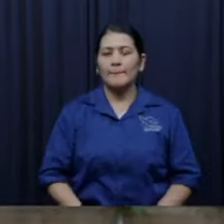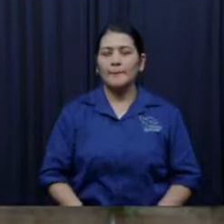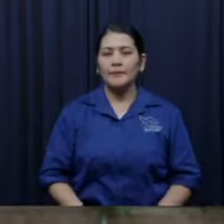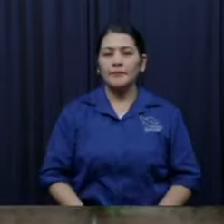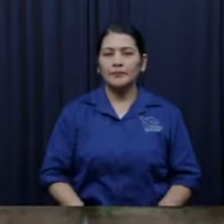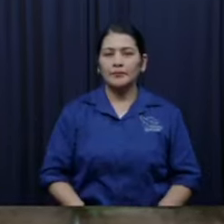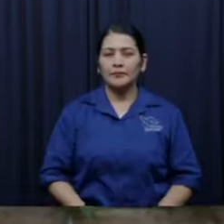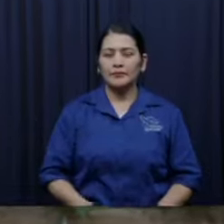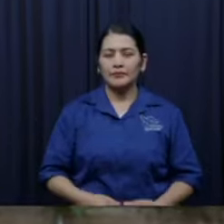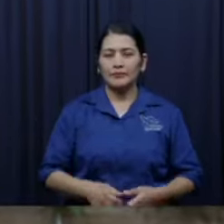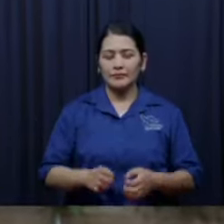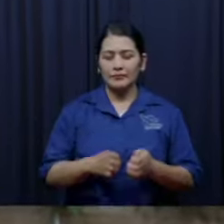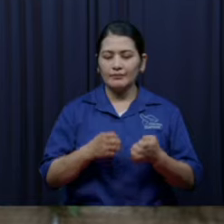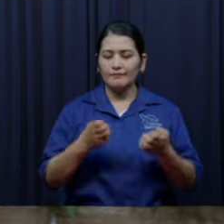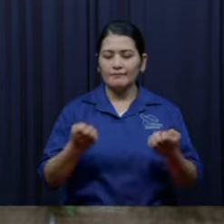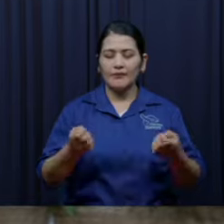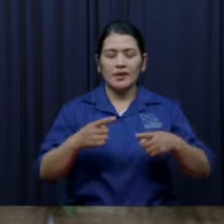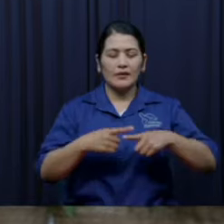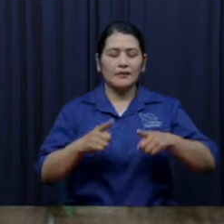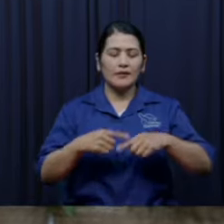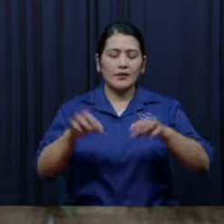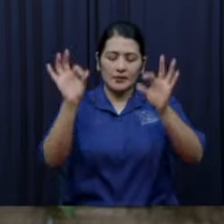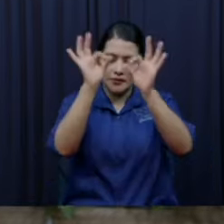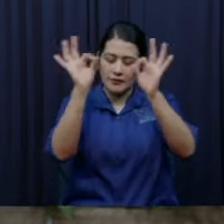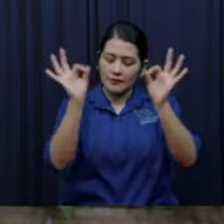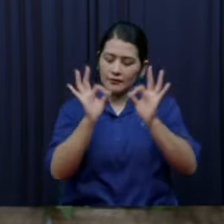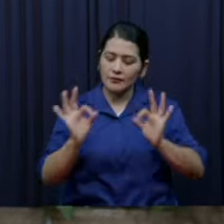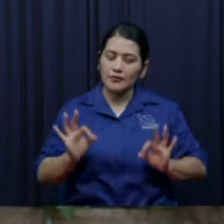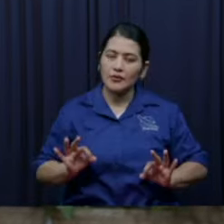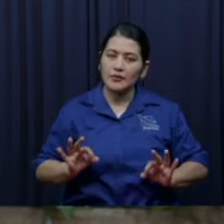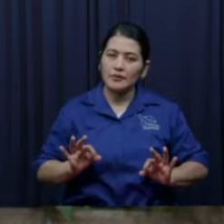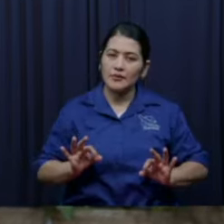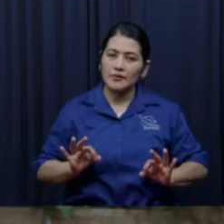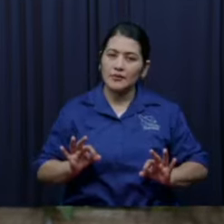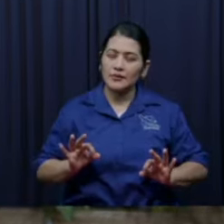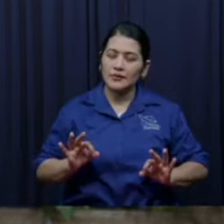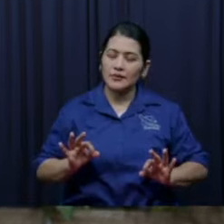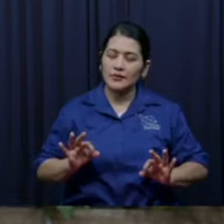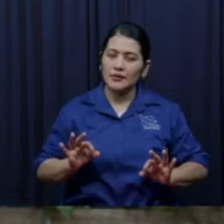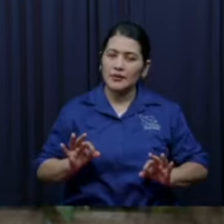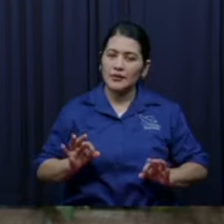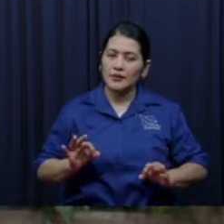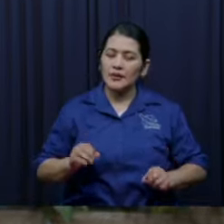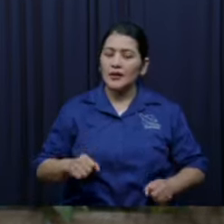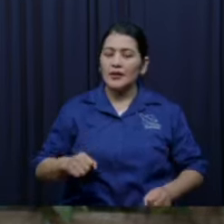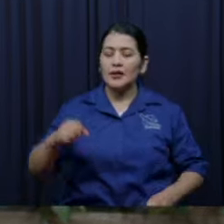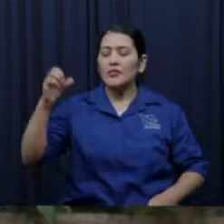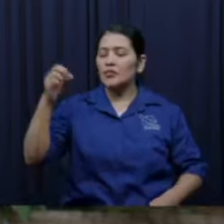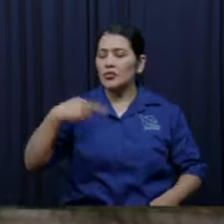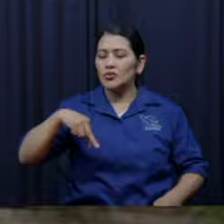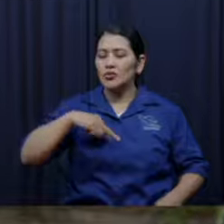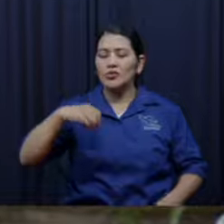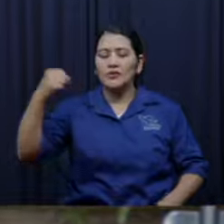hay varias formas de vencer a los jebuseos ahorita no me he concentrado mucho en eso tal vez en tercer servicio lo hacemos